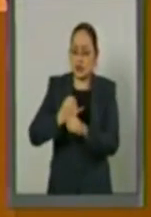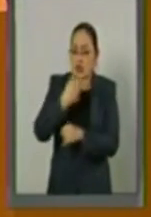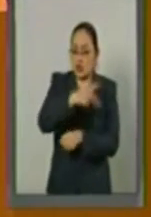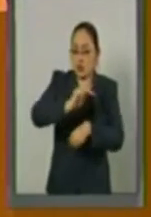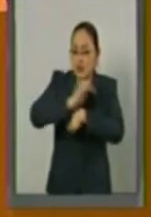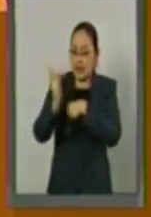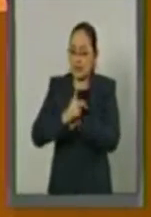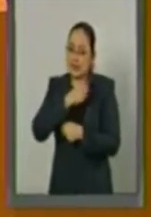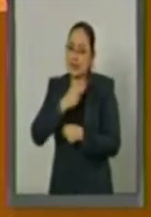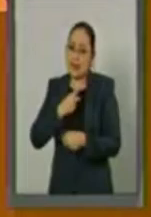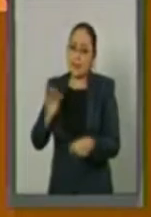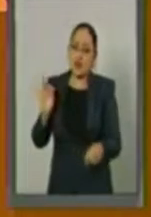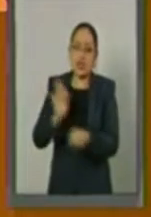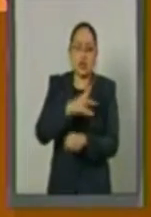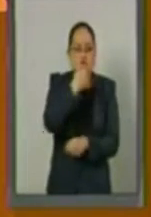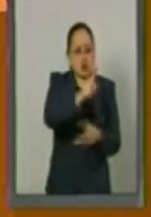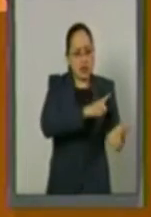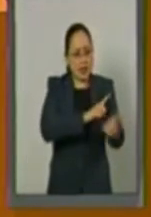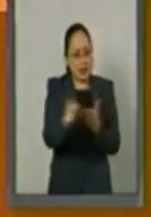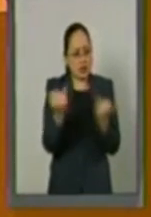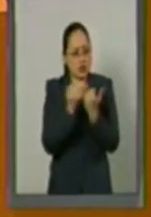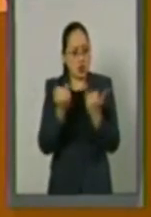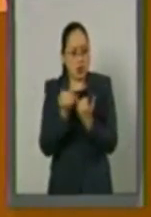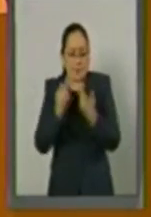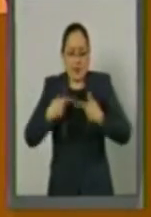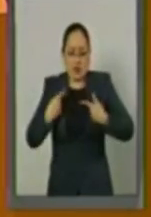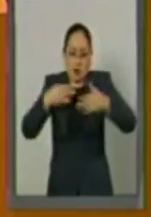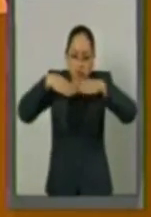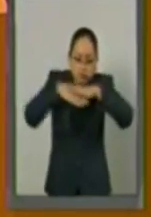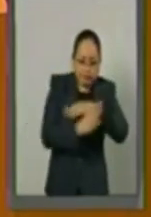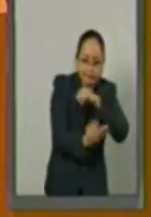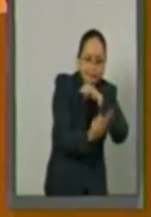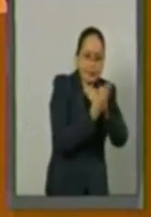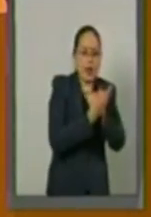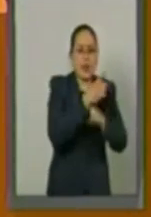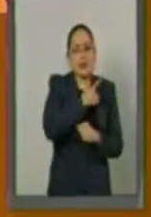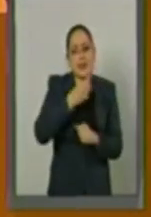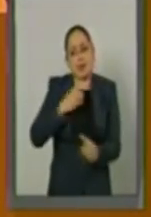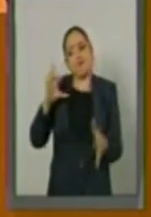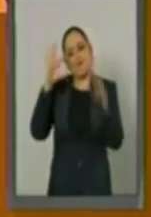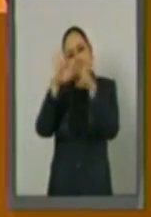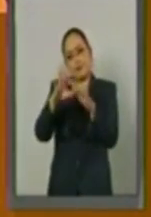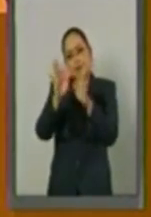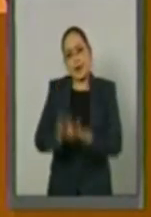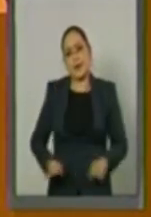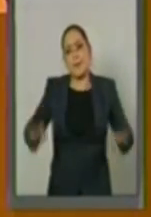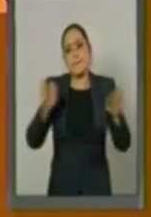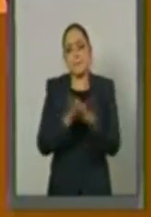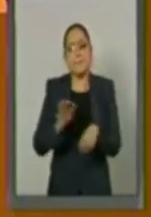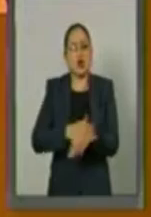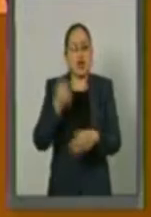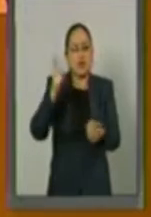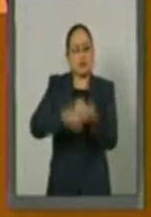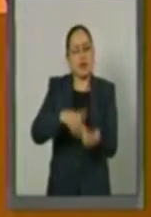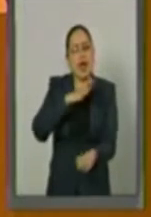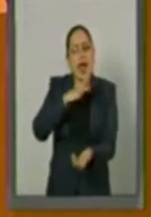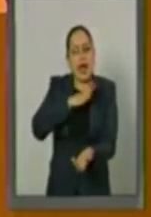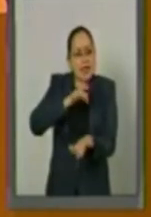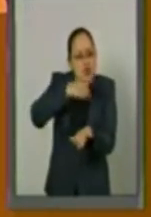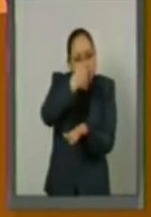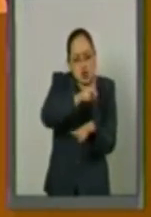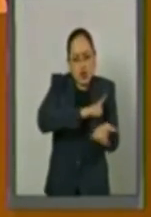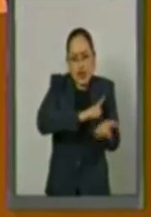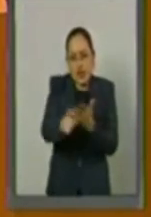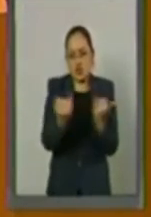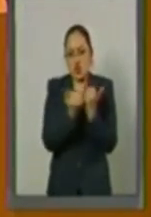a proteger los derechos de migrantes y refugiados, sin importar su estatus, ya que son sujetos de derechos y libertades.